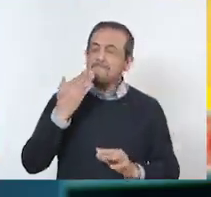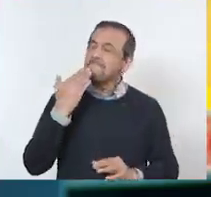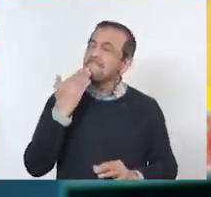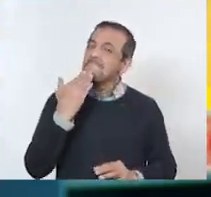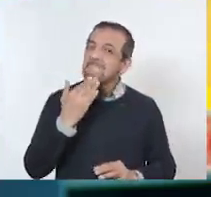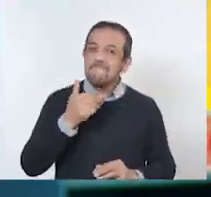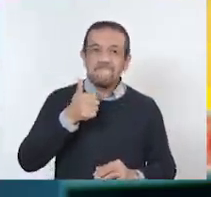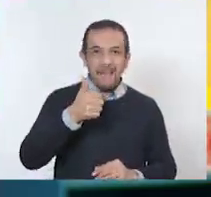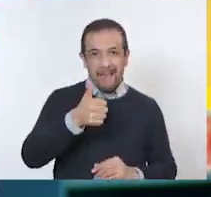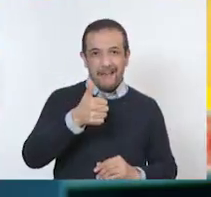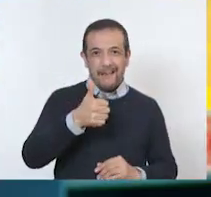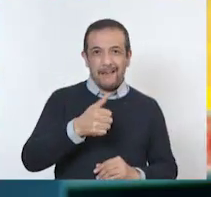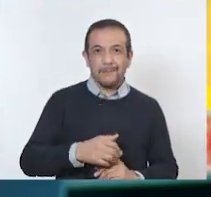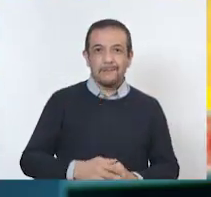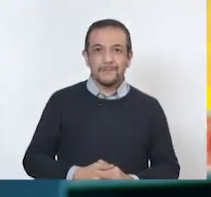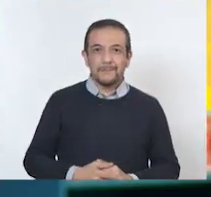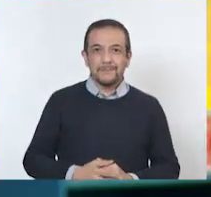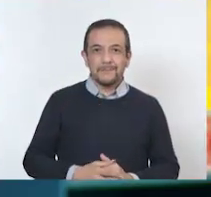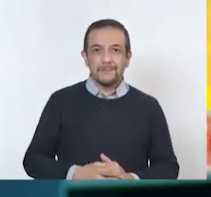¡Muy bien!